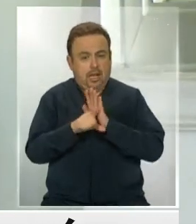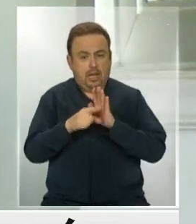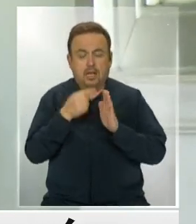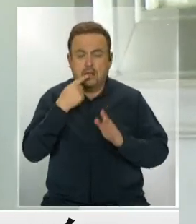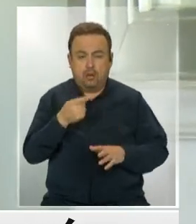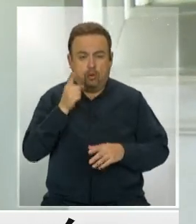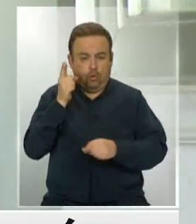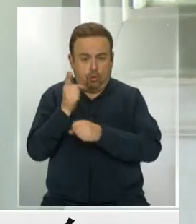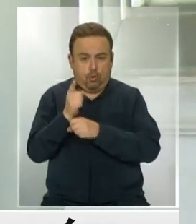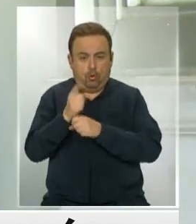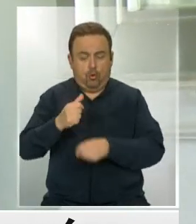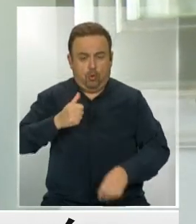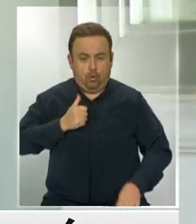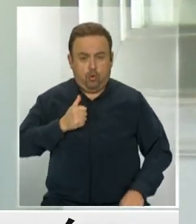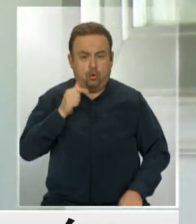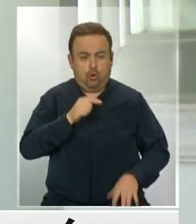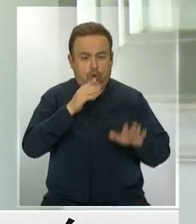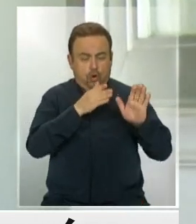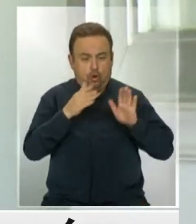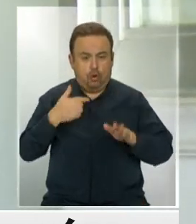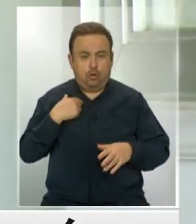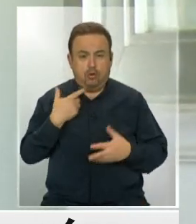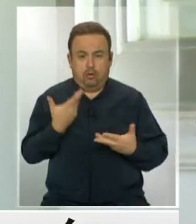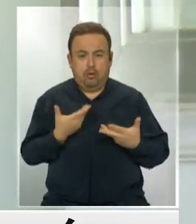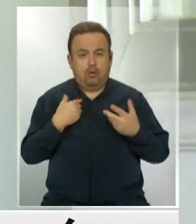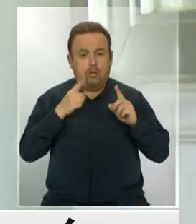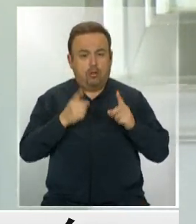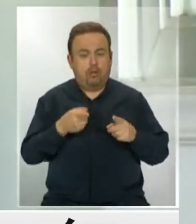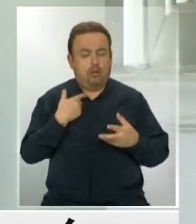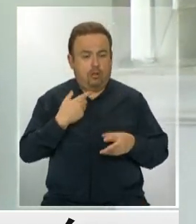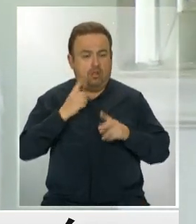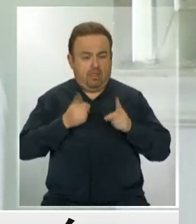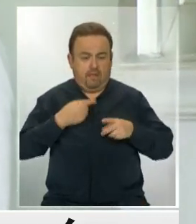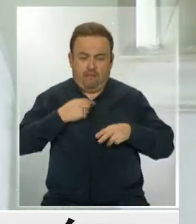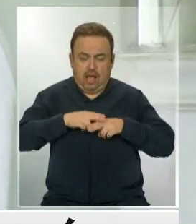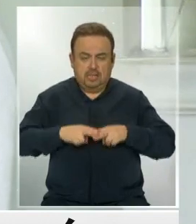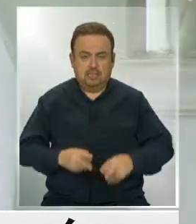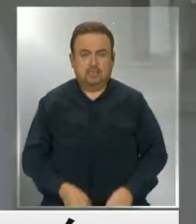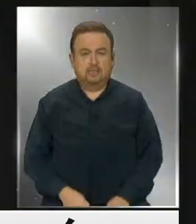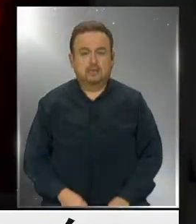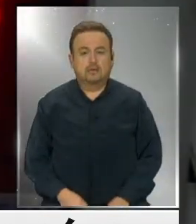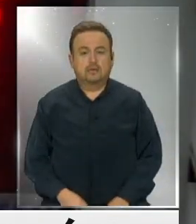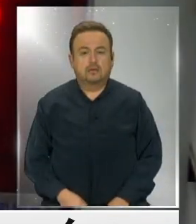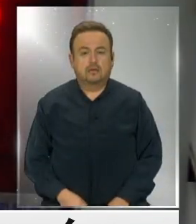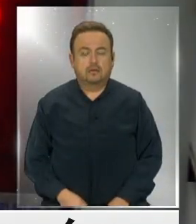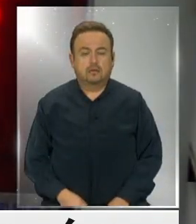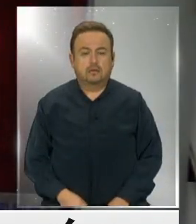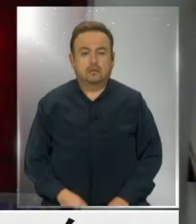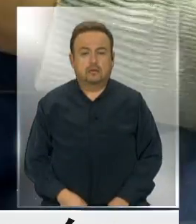¿Cumplió con el mandato? Cumplió con el código orgánico que es lo que yo tengo que... El cual me rijo.